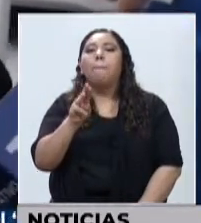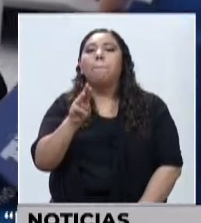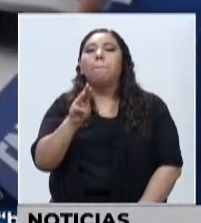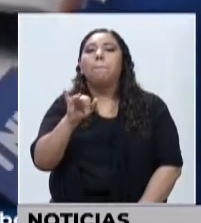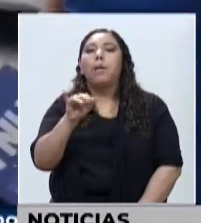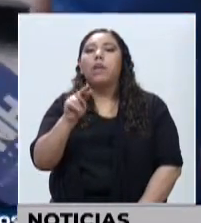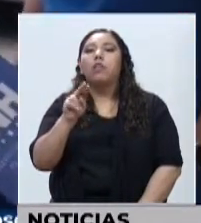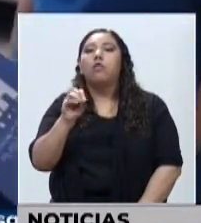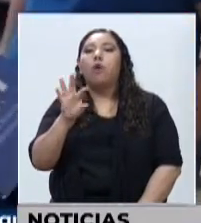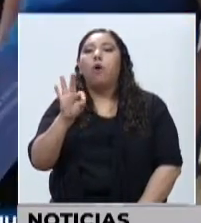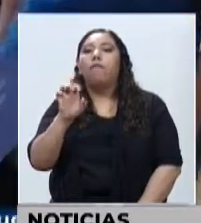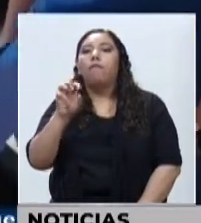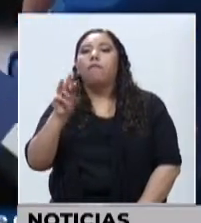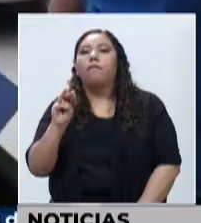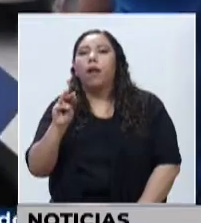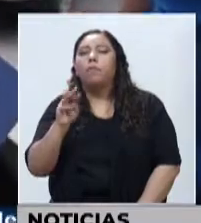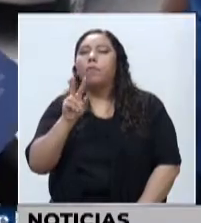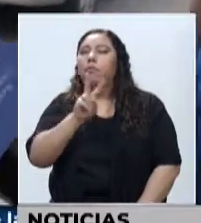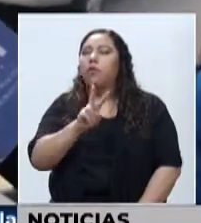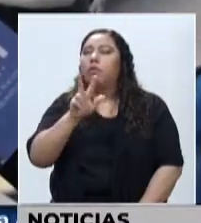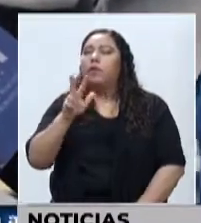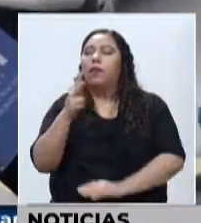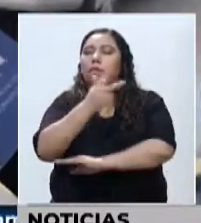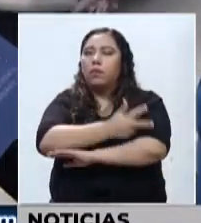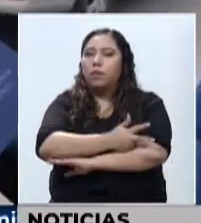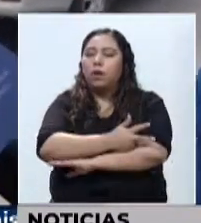la reacción del medicamento es a las dos, tres horas.